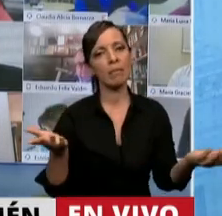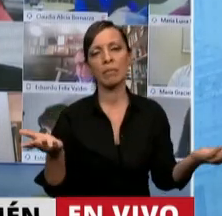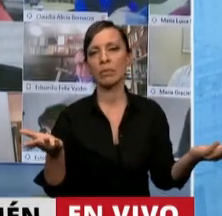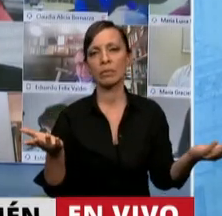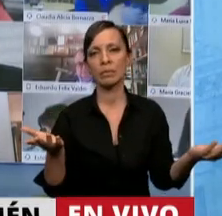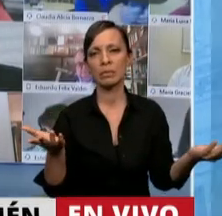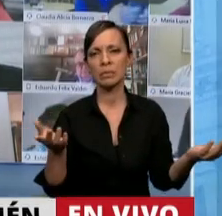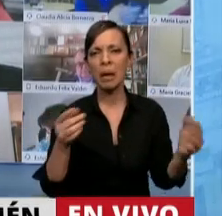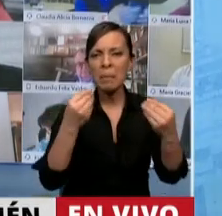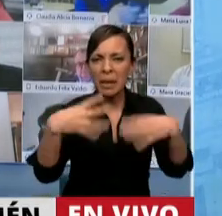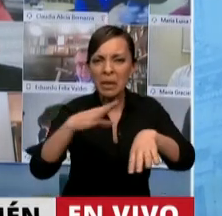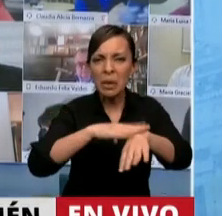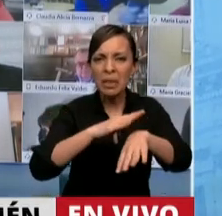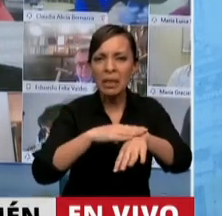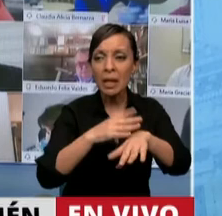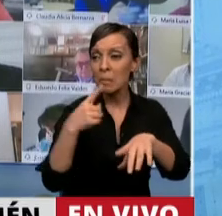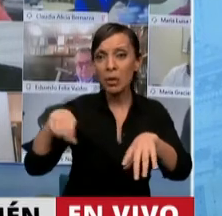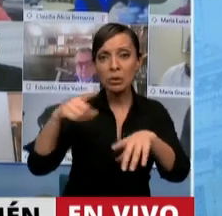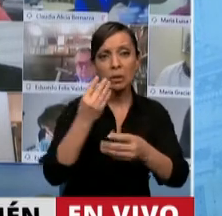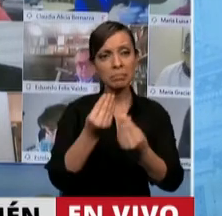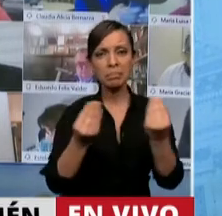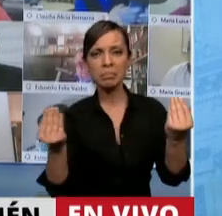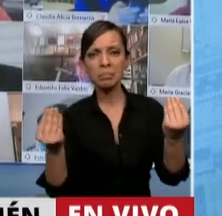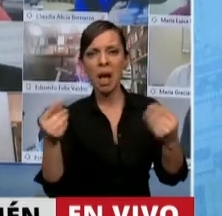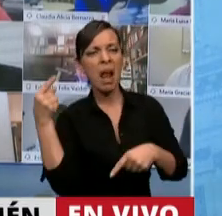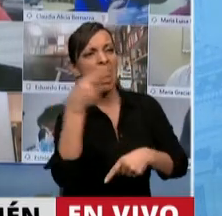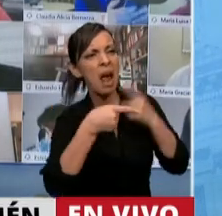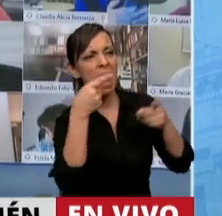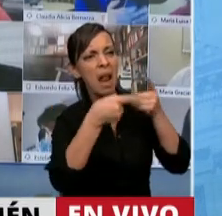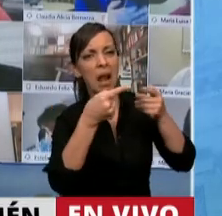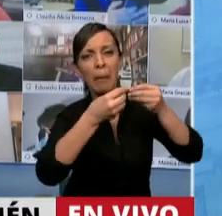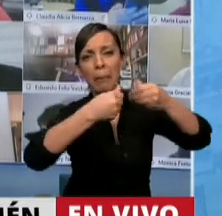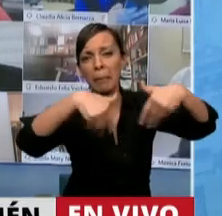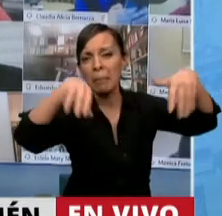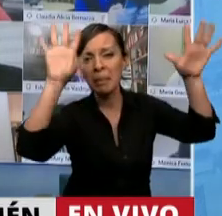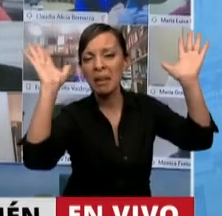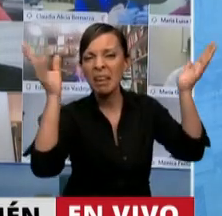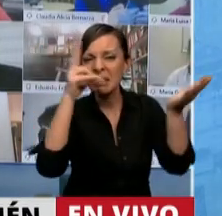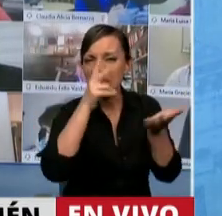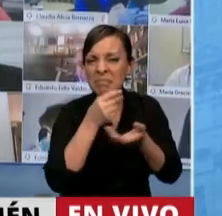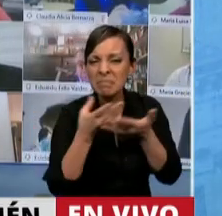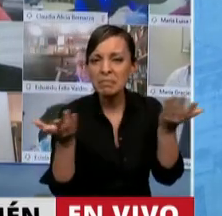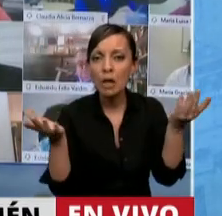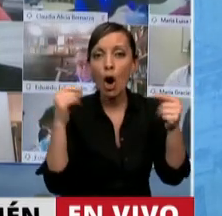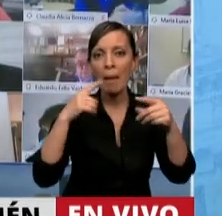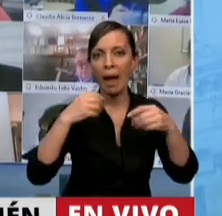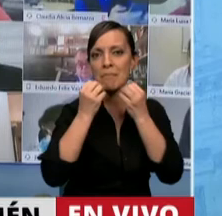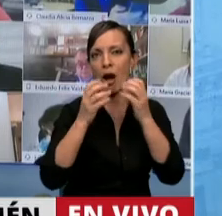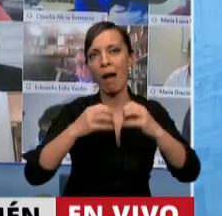escuchando a quienes ocupan cargos electivos para ladrarle a la luna o para instalarse en la grieta.